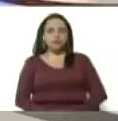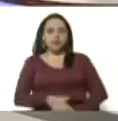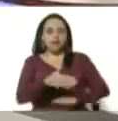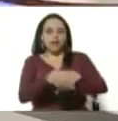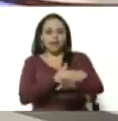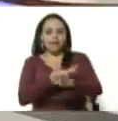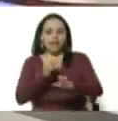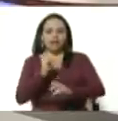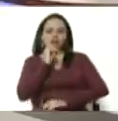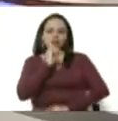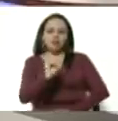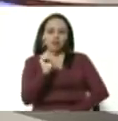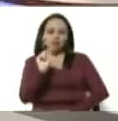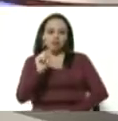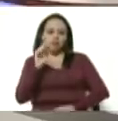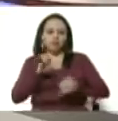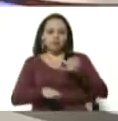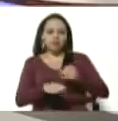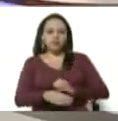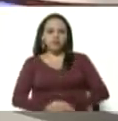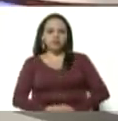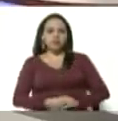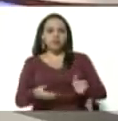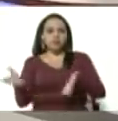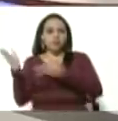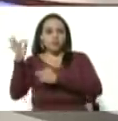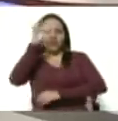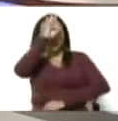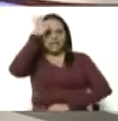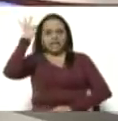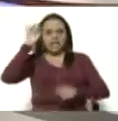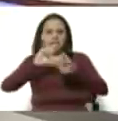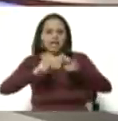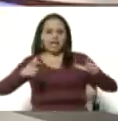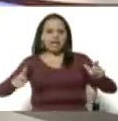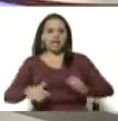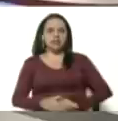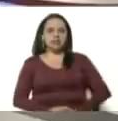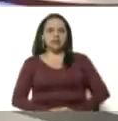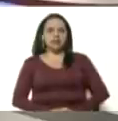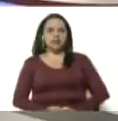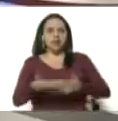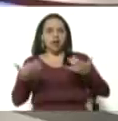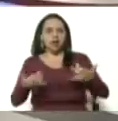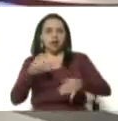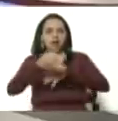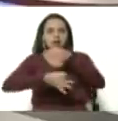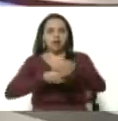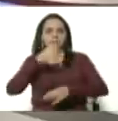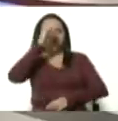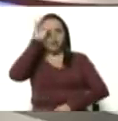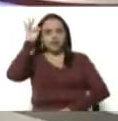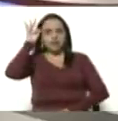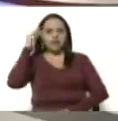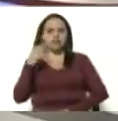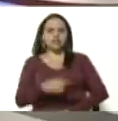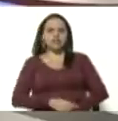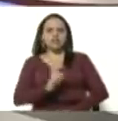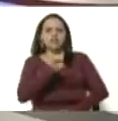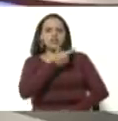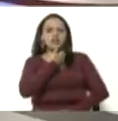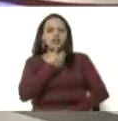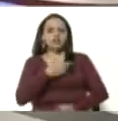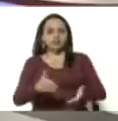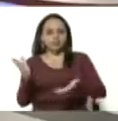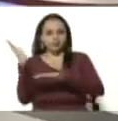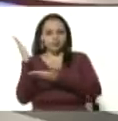Hay información de último minuto y nos vamos para ello a la Fiscalía General de la República. Toma la palabra el Fiscal General Tarek William Saad. Lo